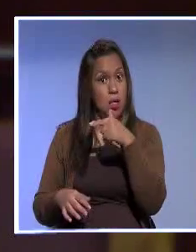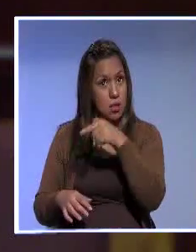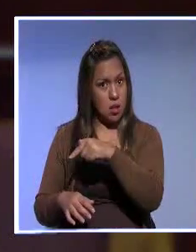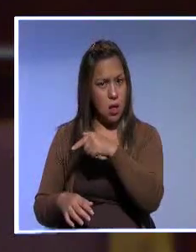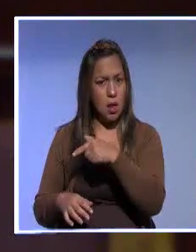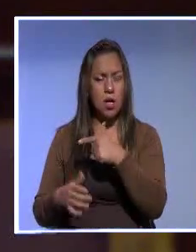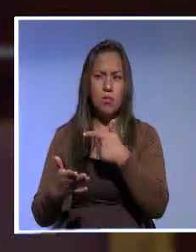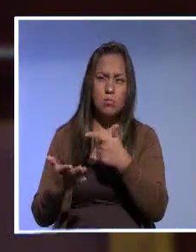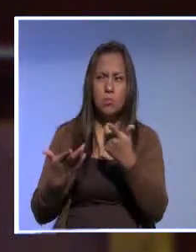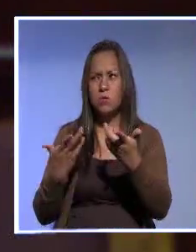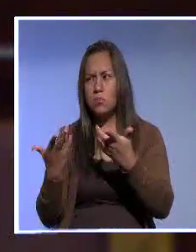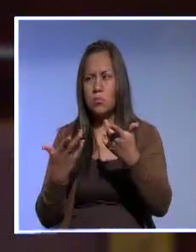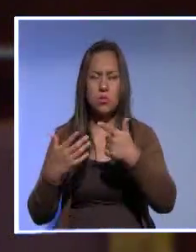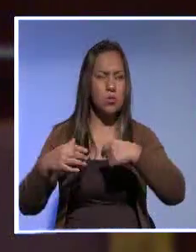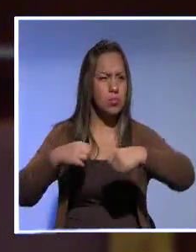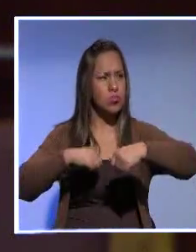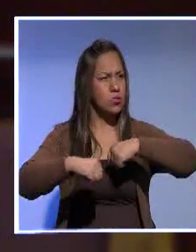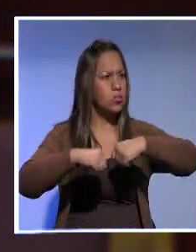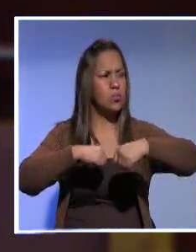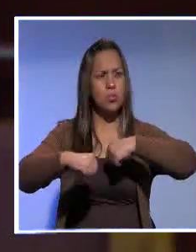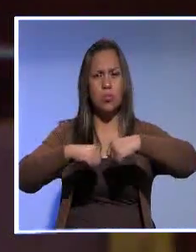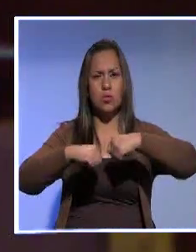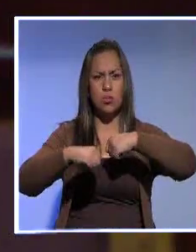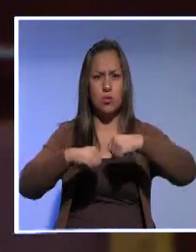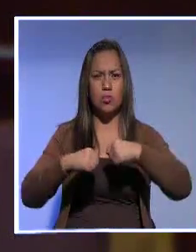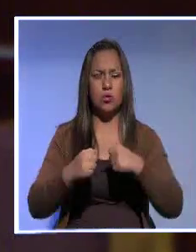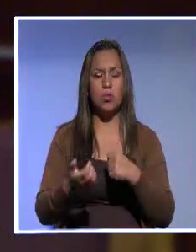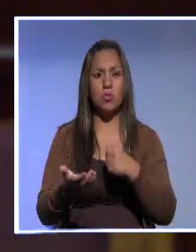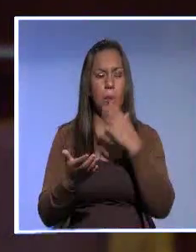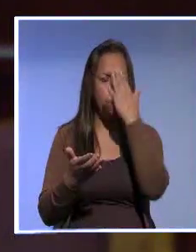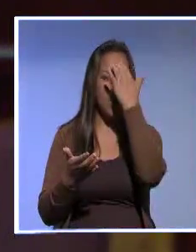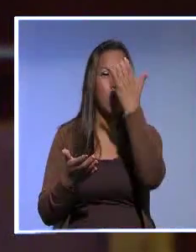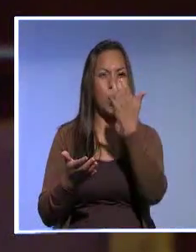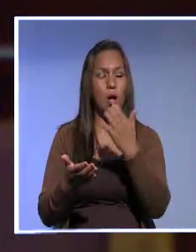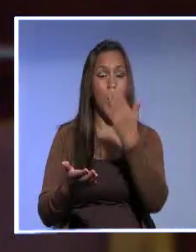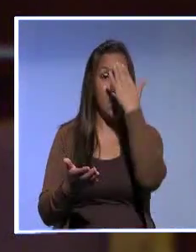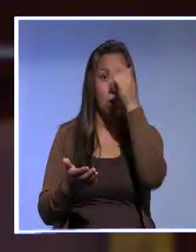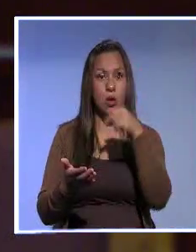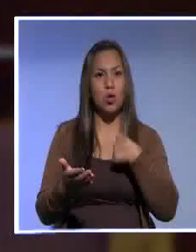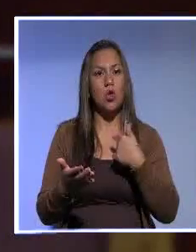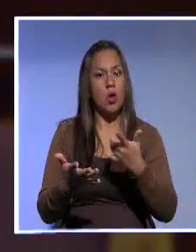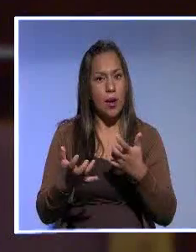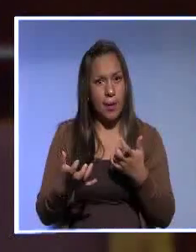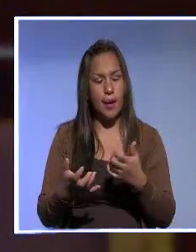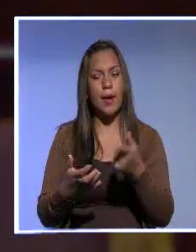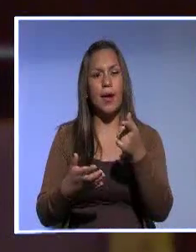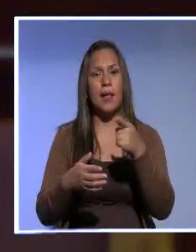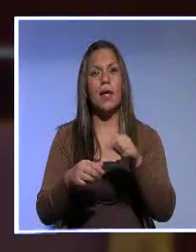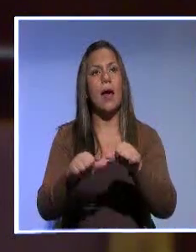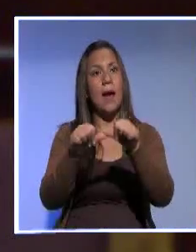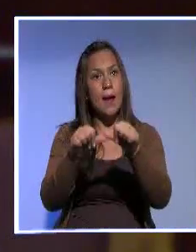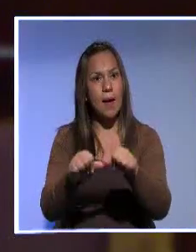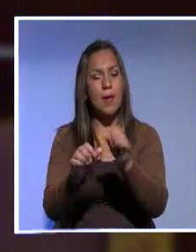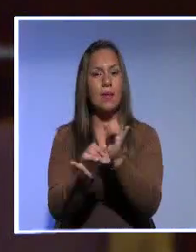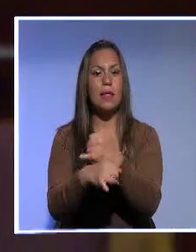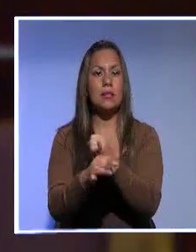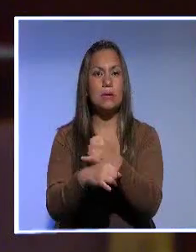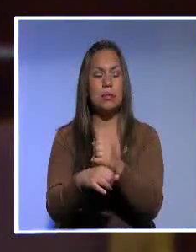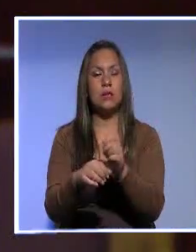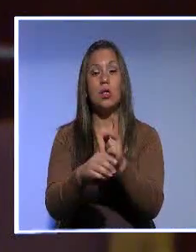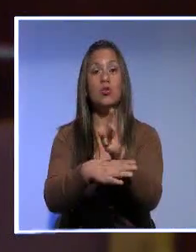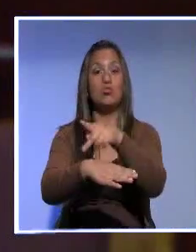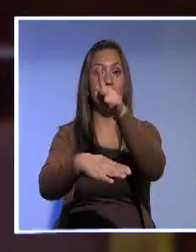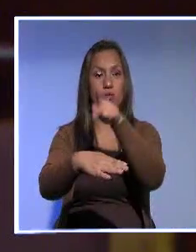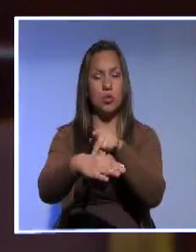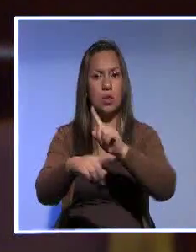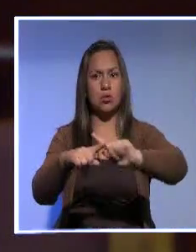motivo? ¿Por qué razón? Porque mi interés era darle estabilidad a los ingenieros, a los profesionales en las distintas ramas